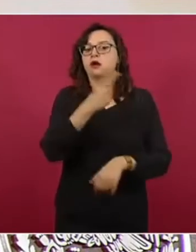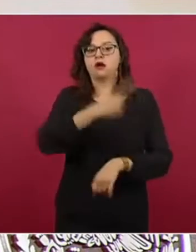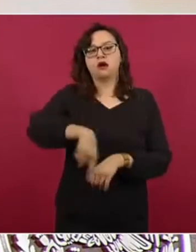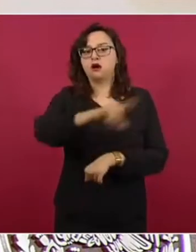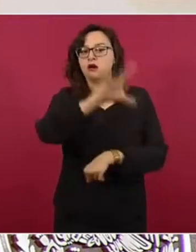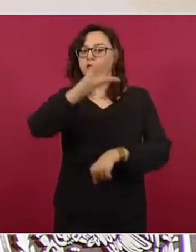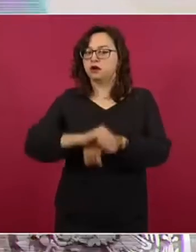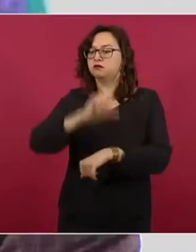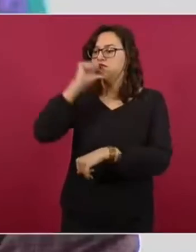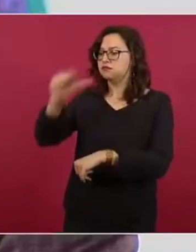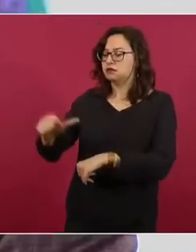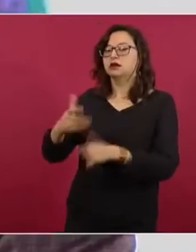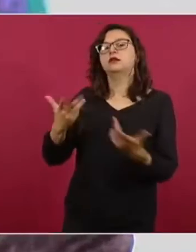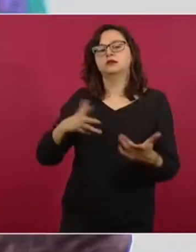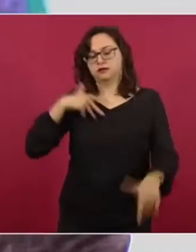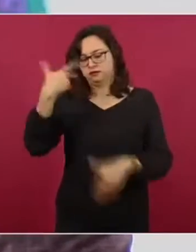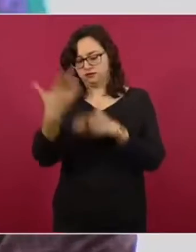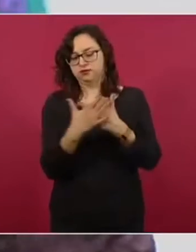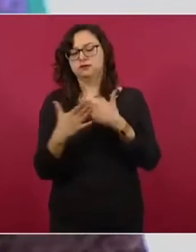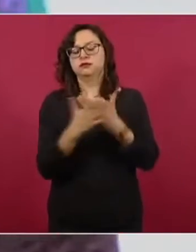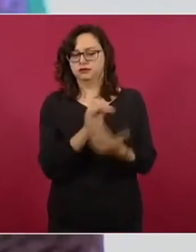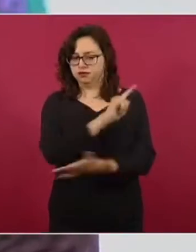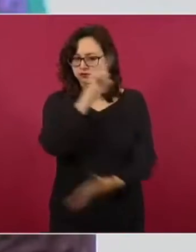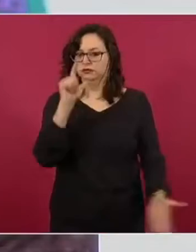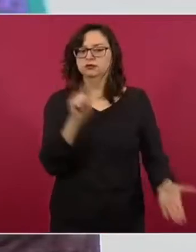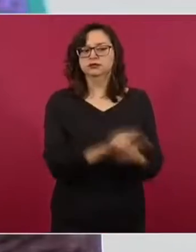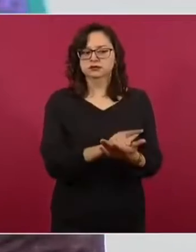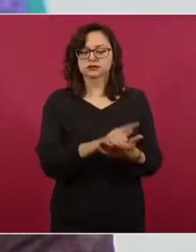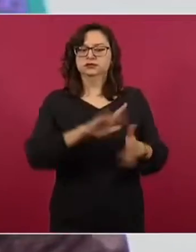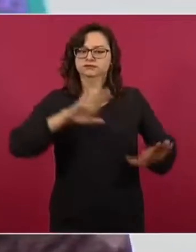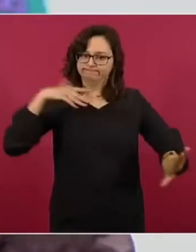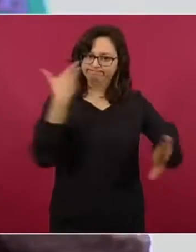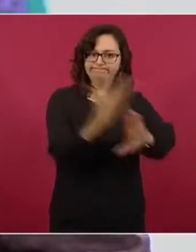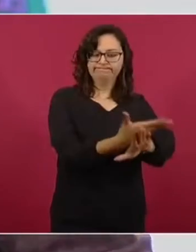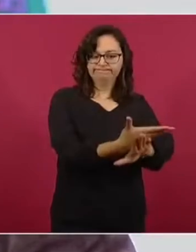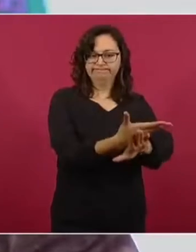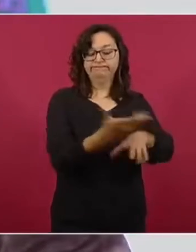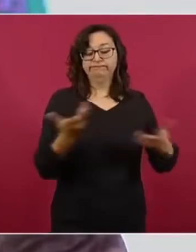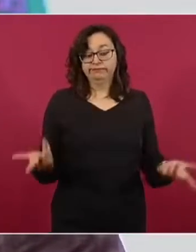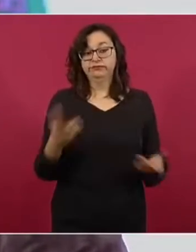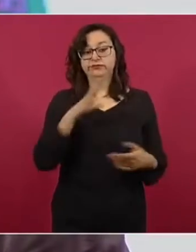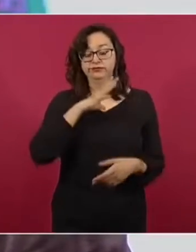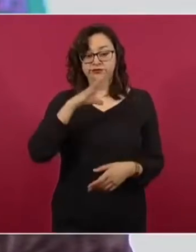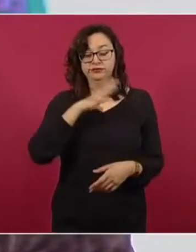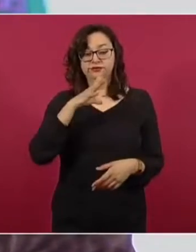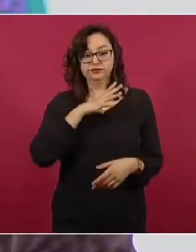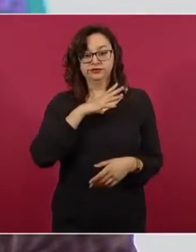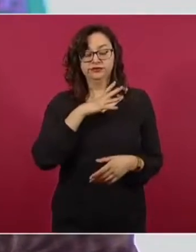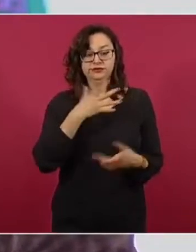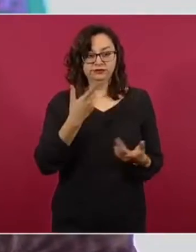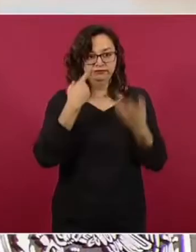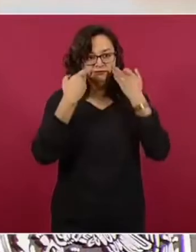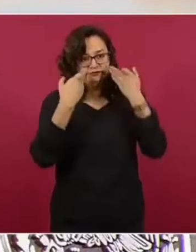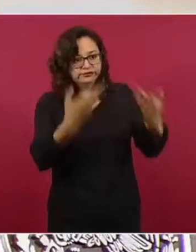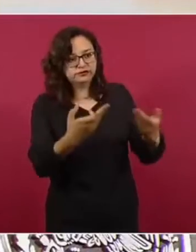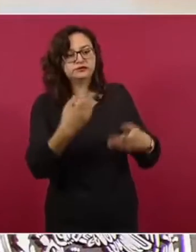ya daremos pasos por las vías legales. Y aquí tenemos una reseña de cómo se impidió